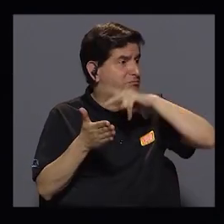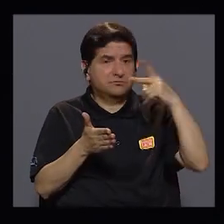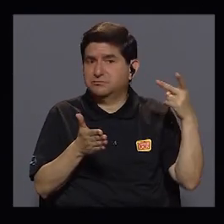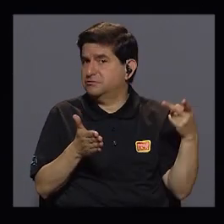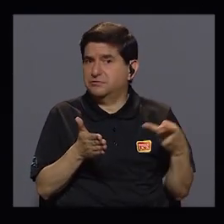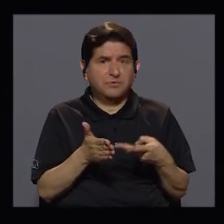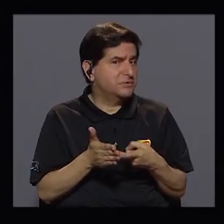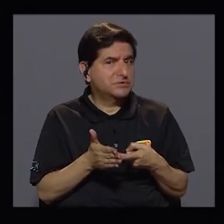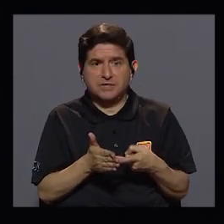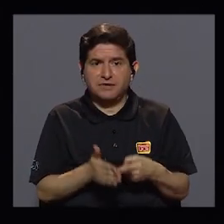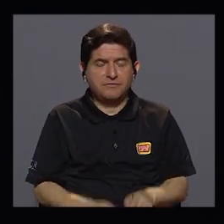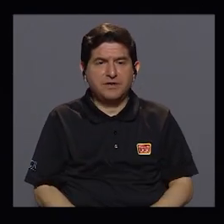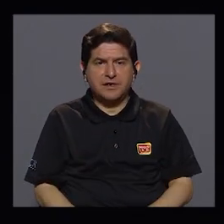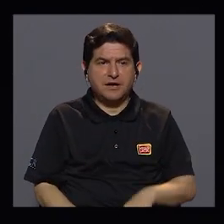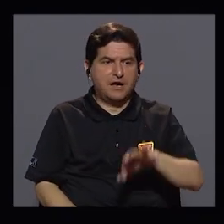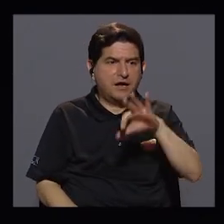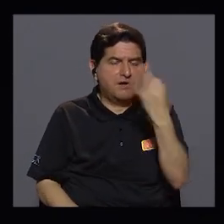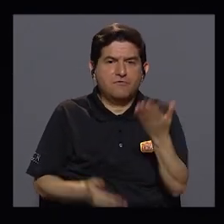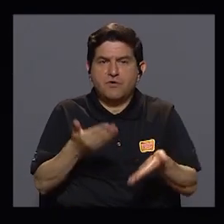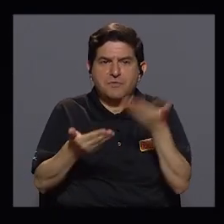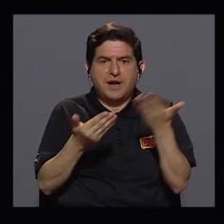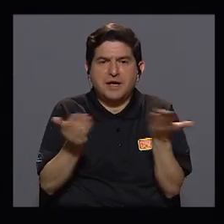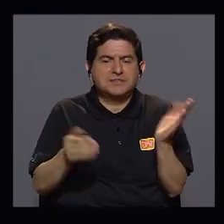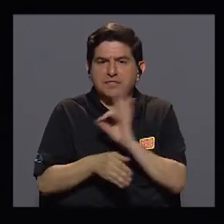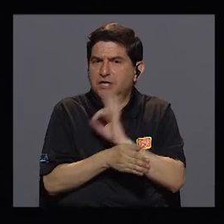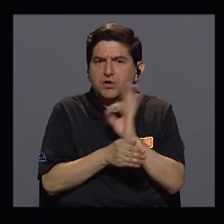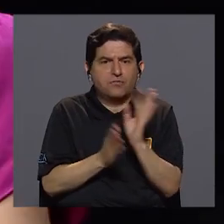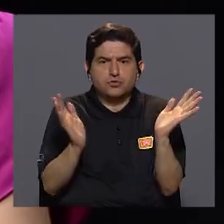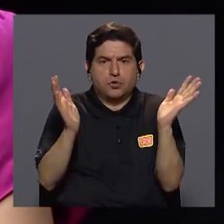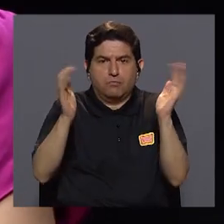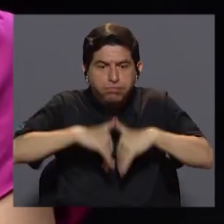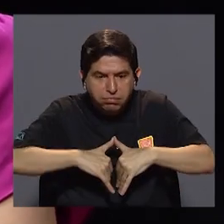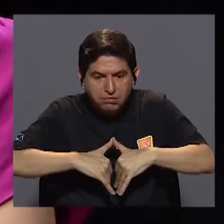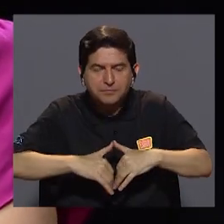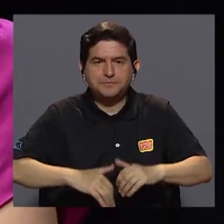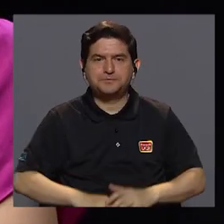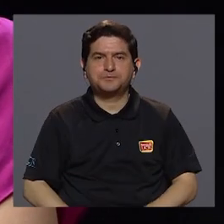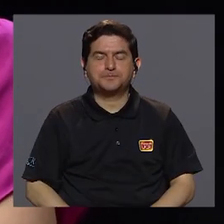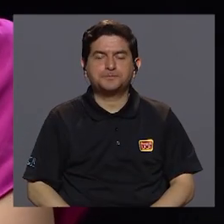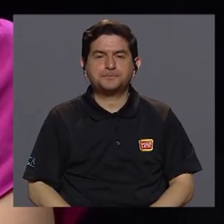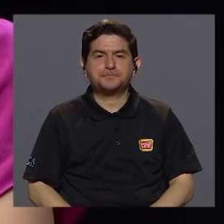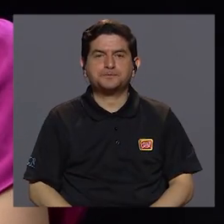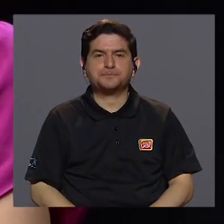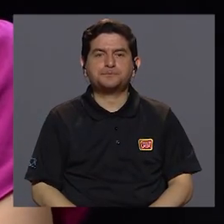a términos de casi colapso? Sí,